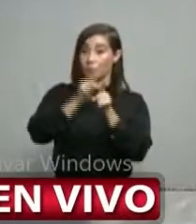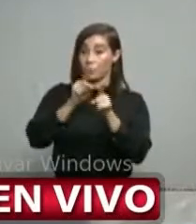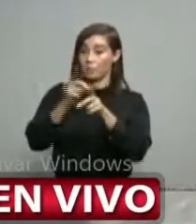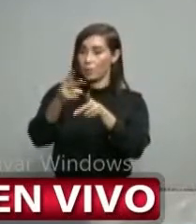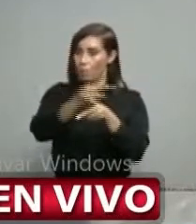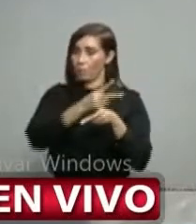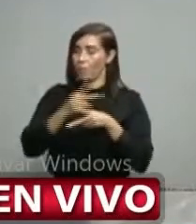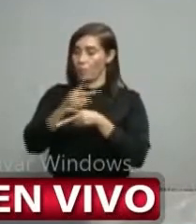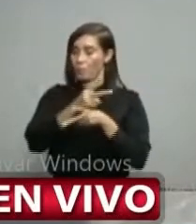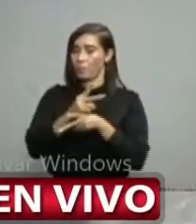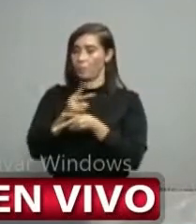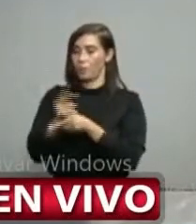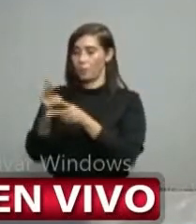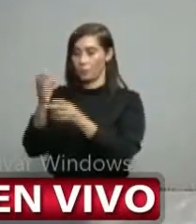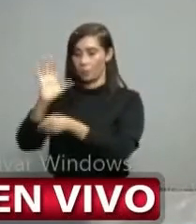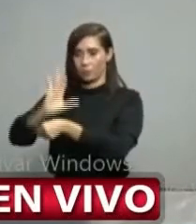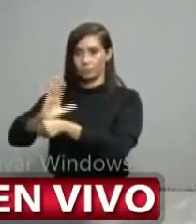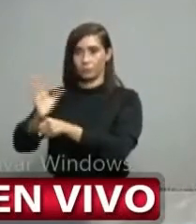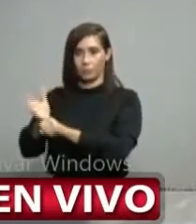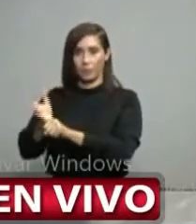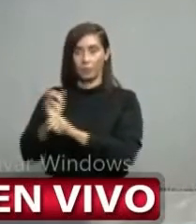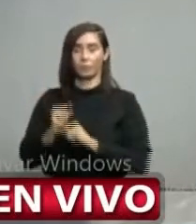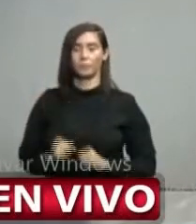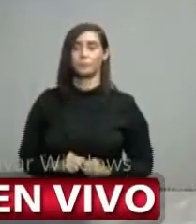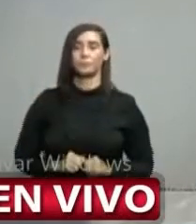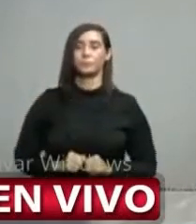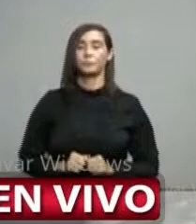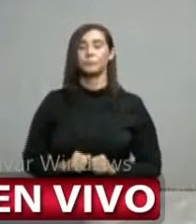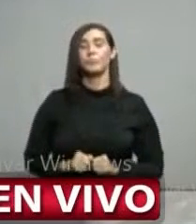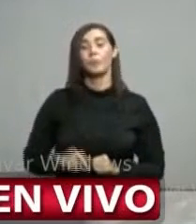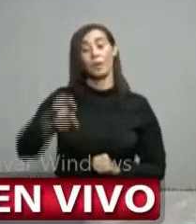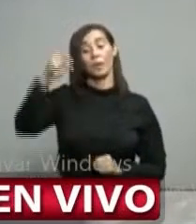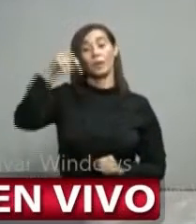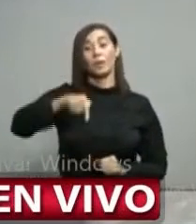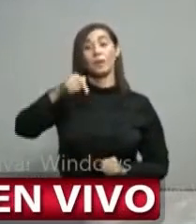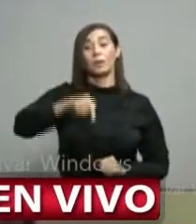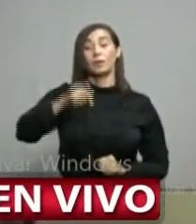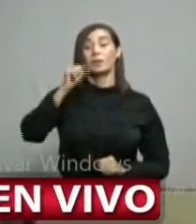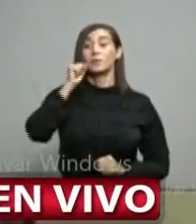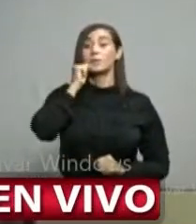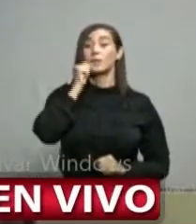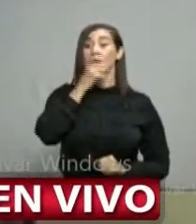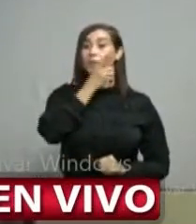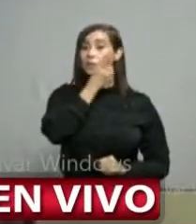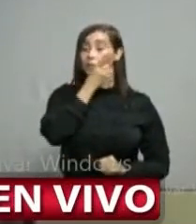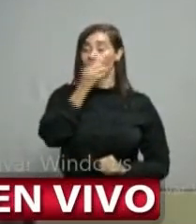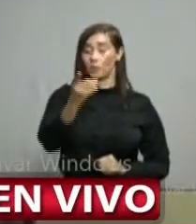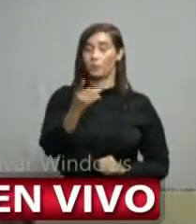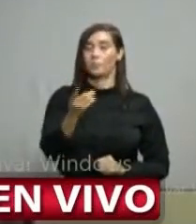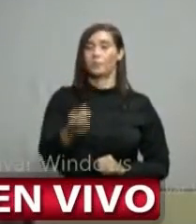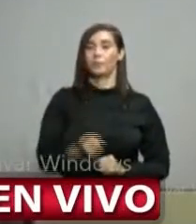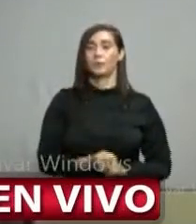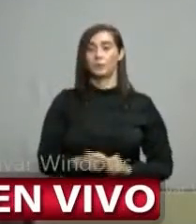control la epidemia. Con relación a Santo Domingo, nosotros hemos privilegiado